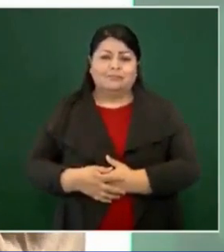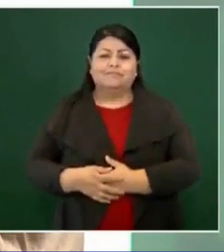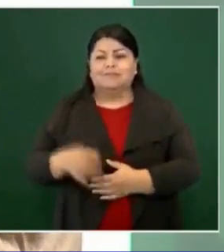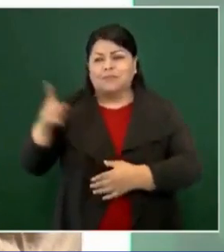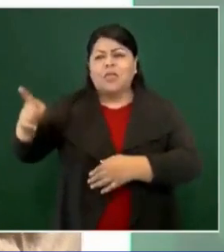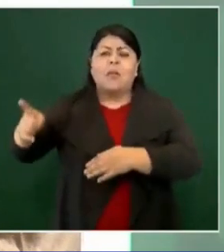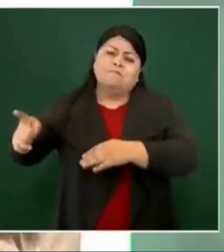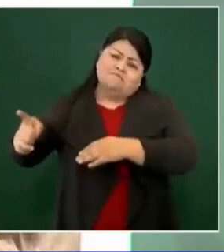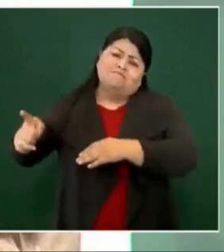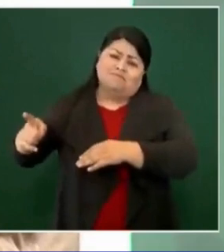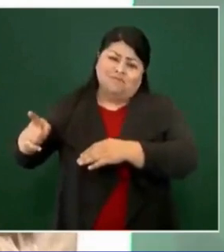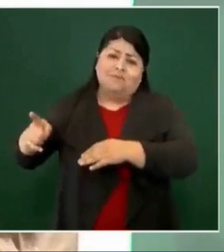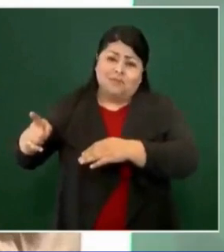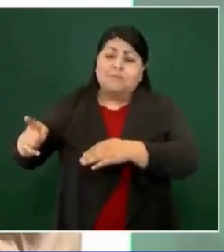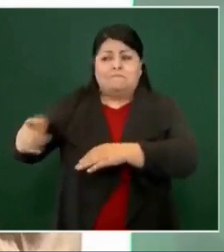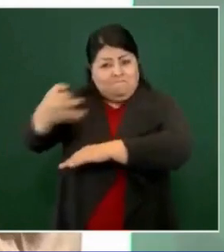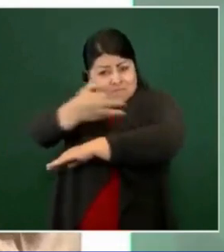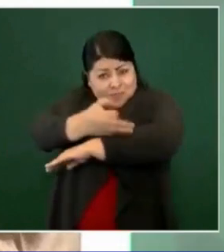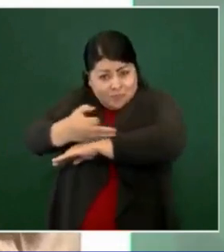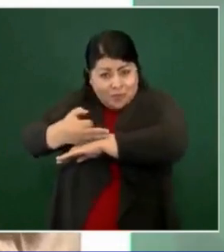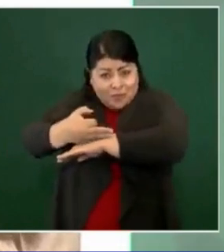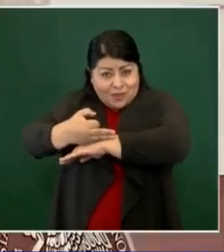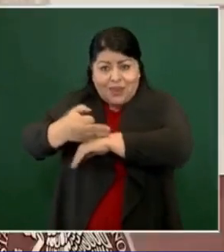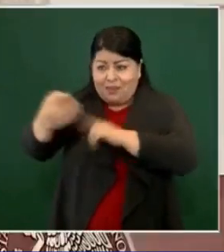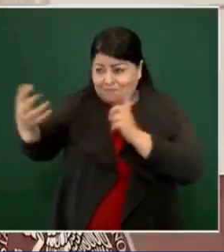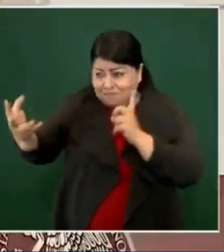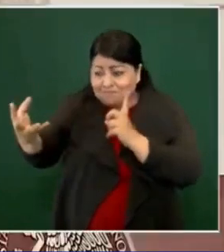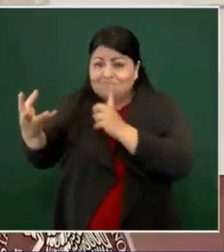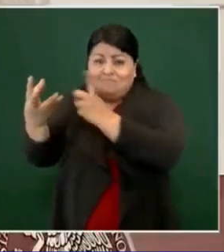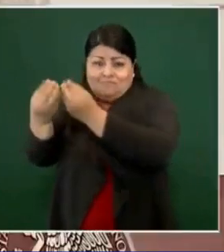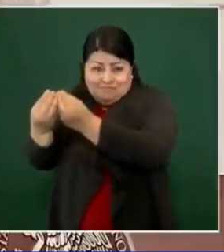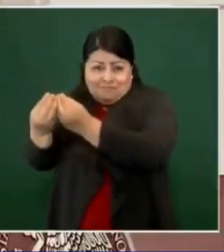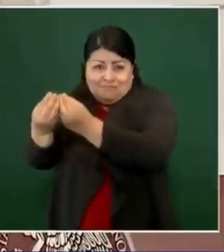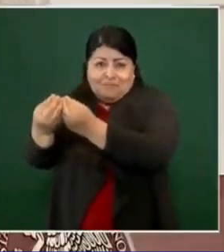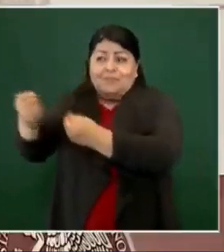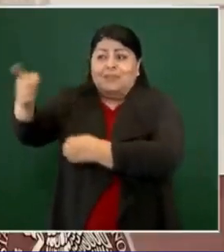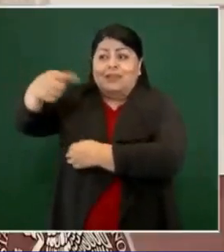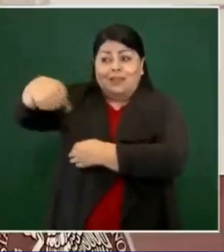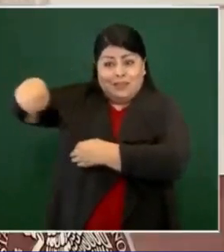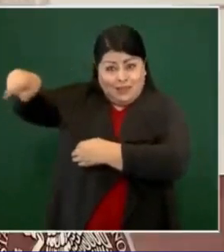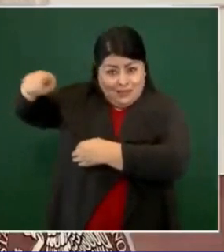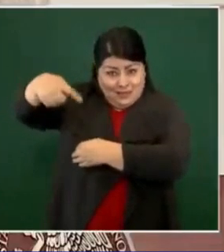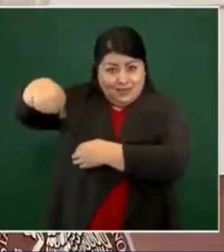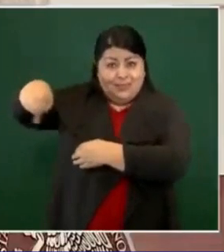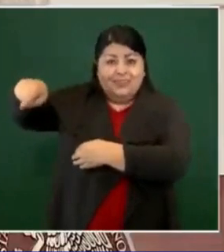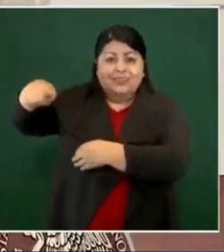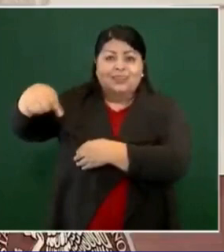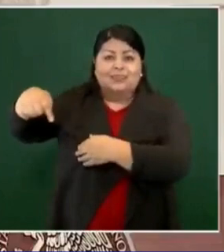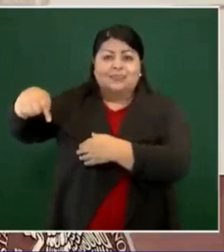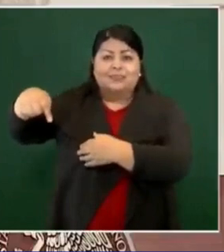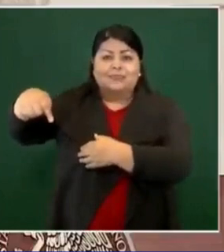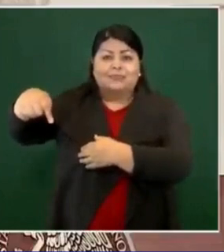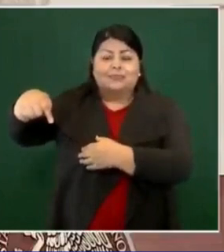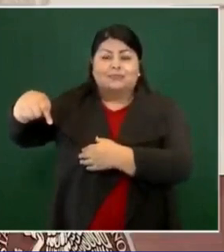familia, que también me